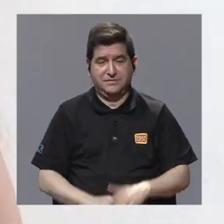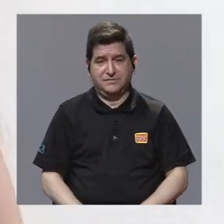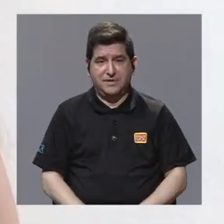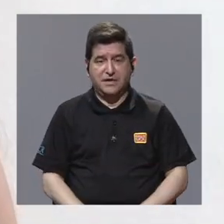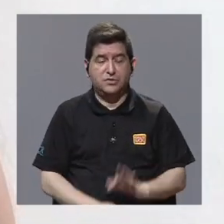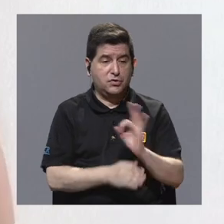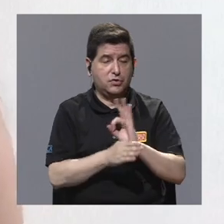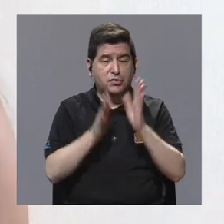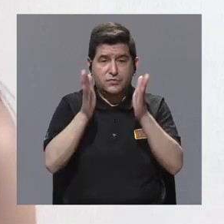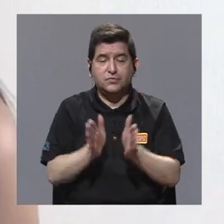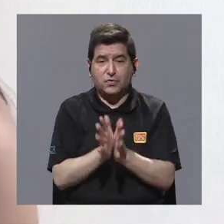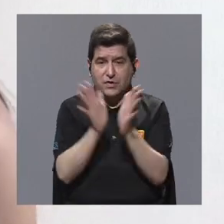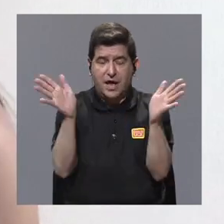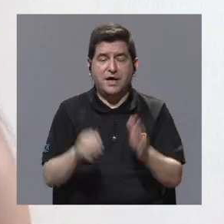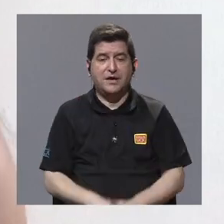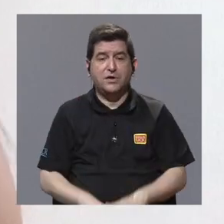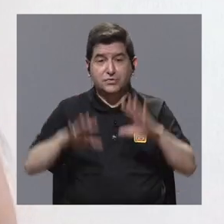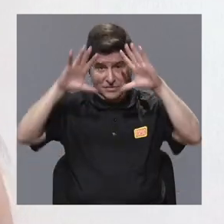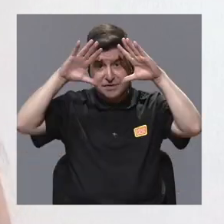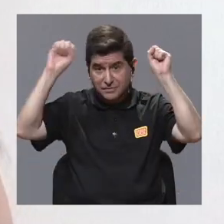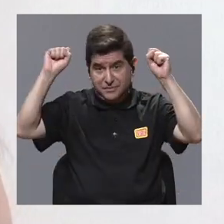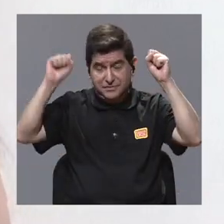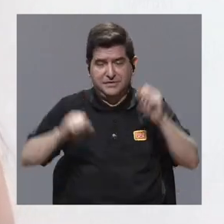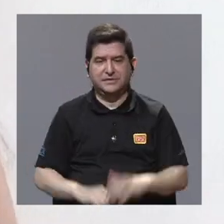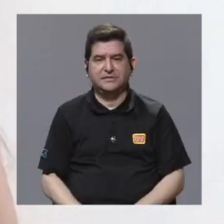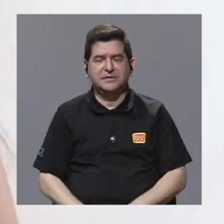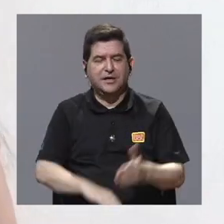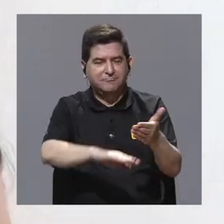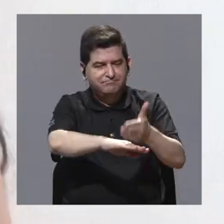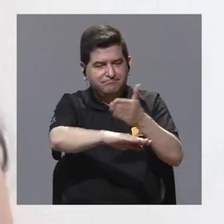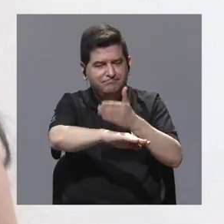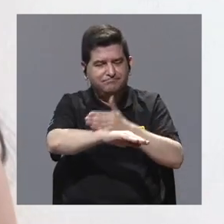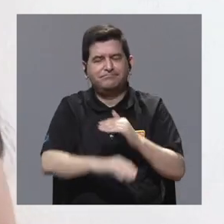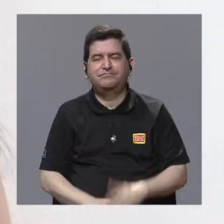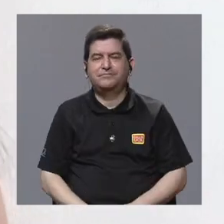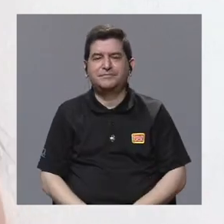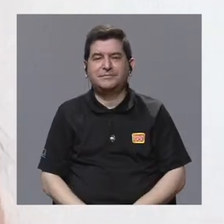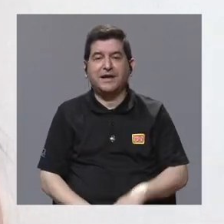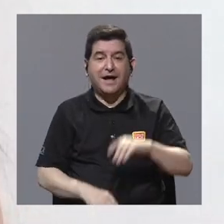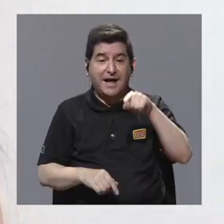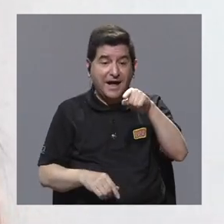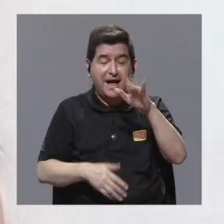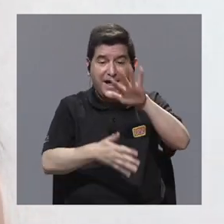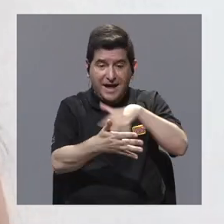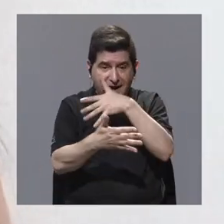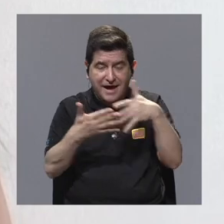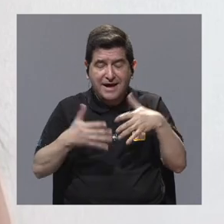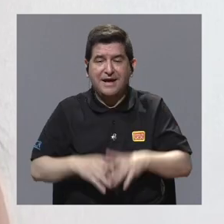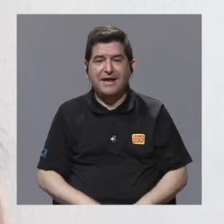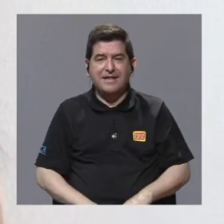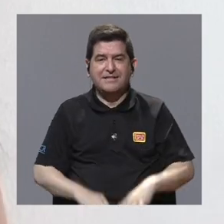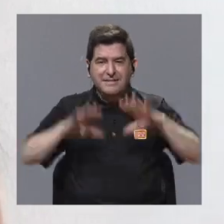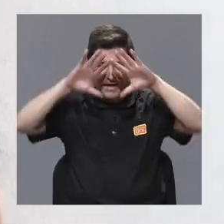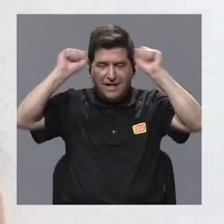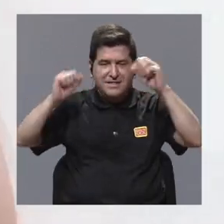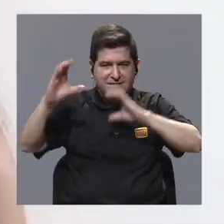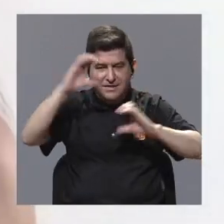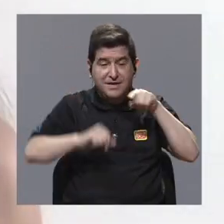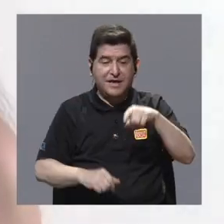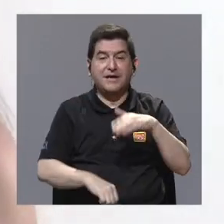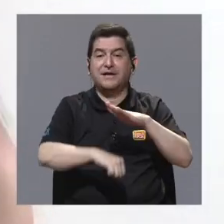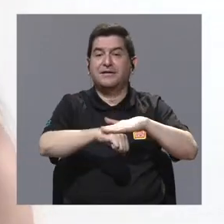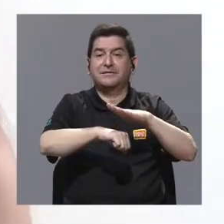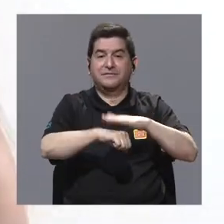estudiantes, funcionarios públicos, diplomáticos, para avanzar la agenda de la diplomacia científica y, por supuesto,